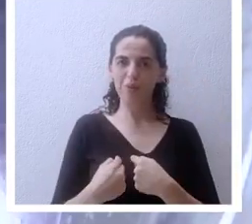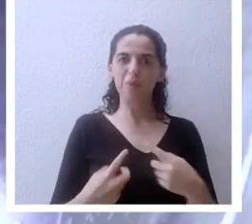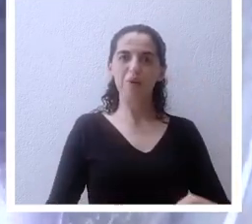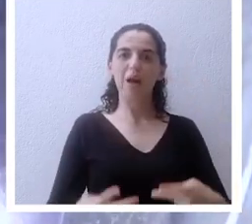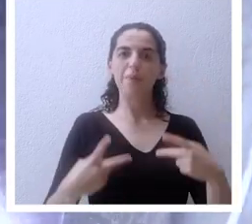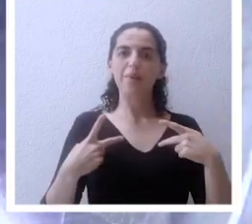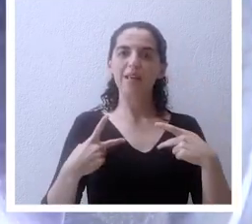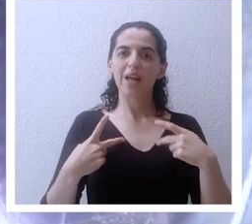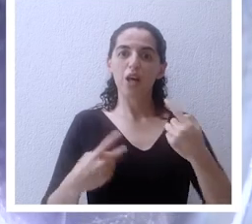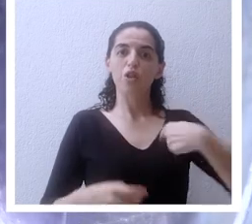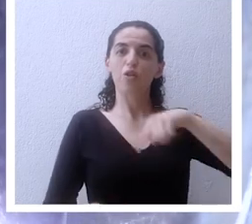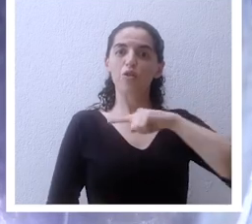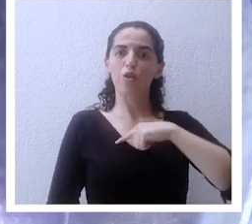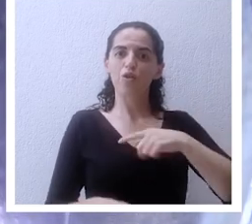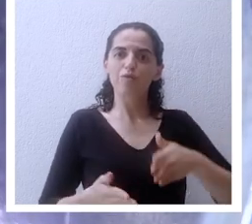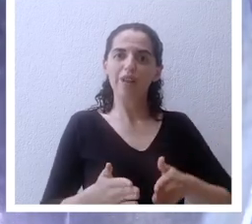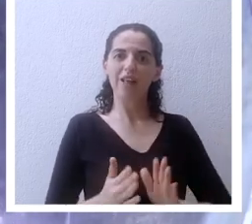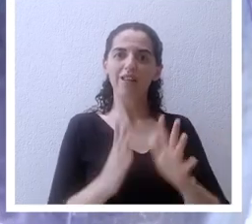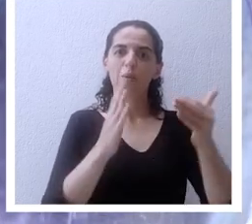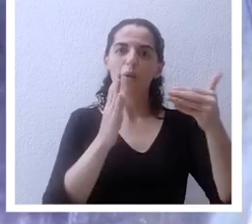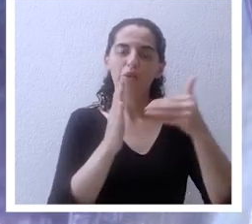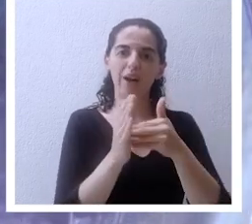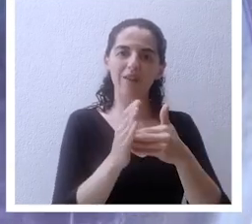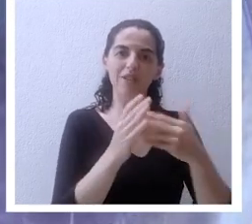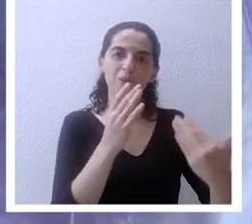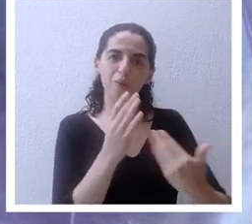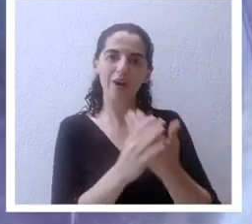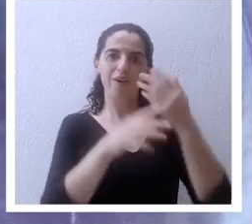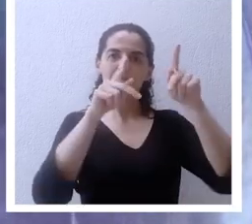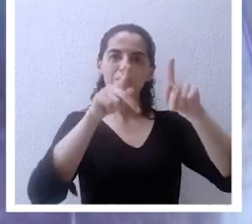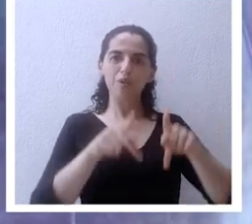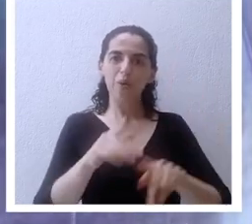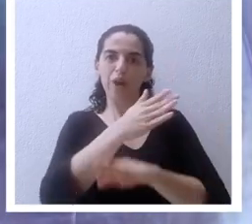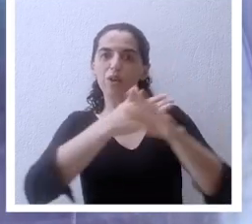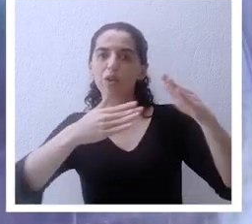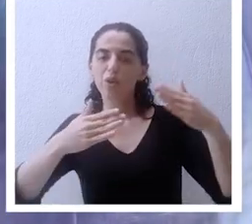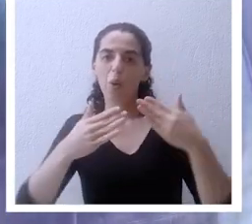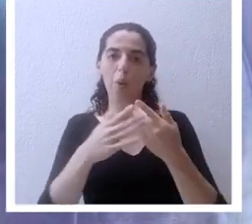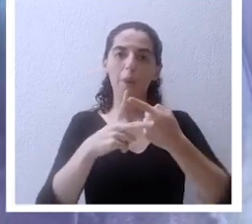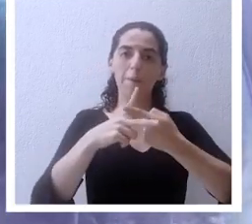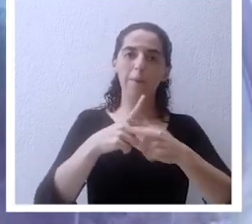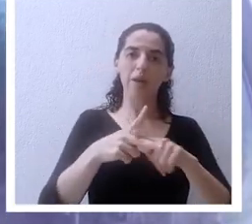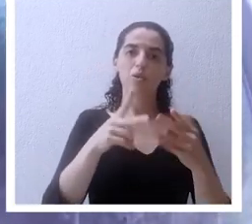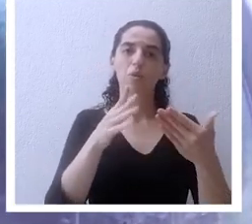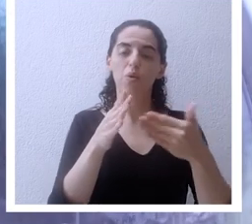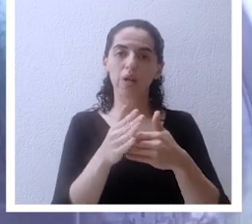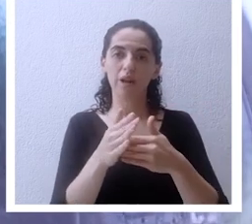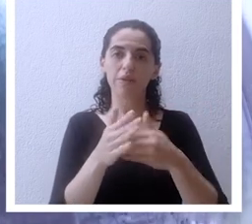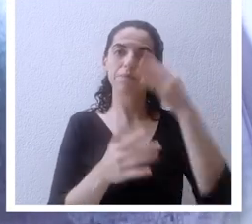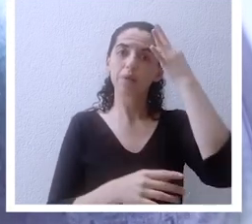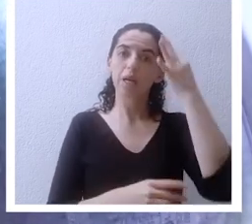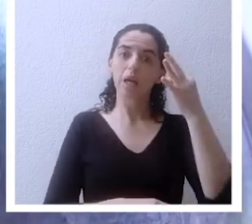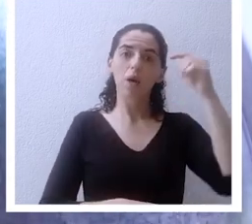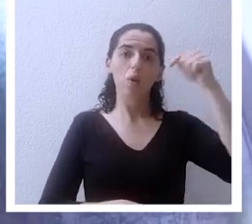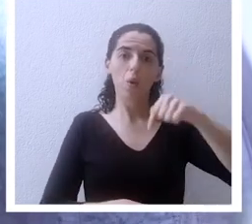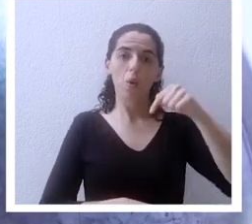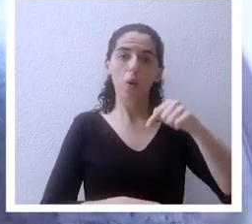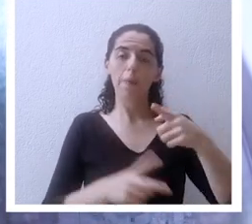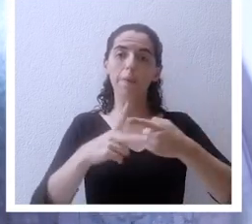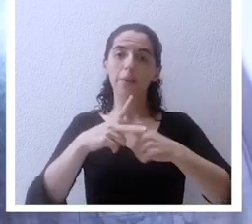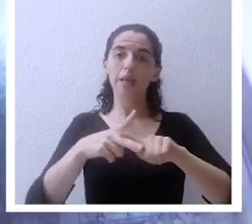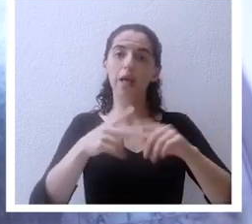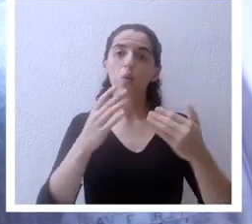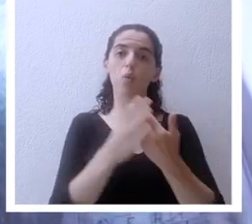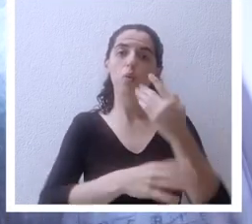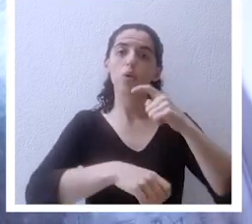a ser nuevas personas y todo vuelve a empezar y creo que a partir de hoy puede empezar un nuevo tiempo en tu vida si tú lo